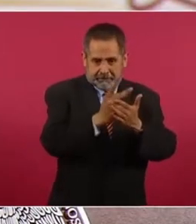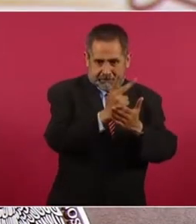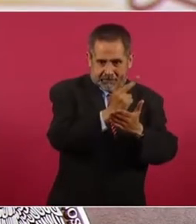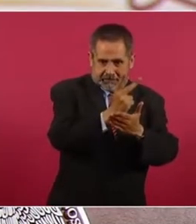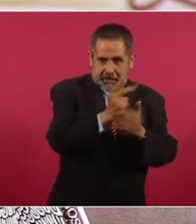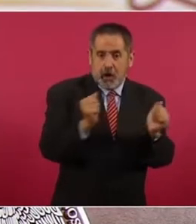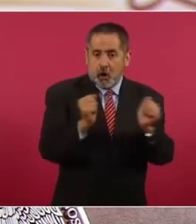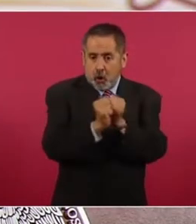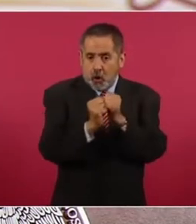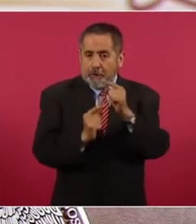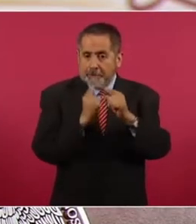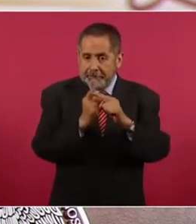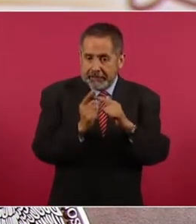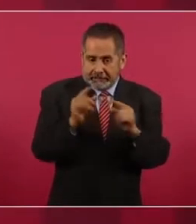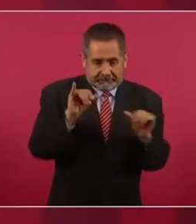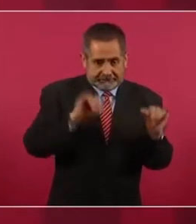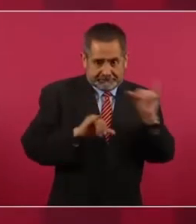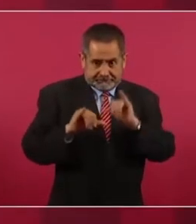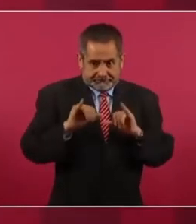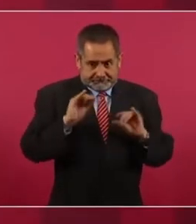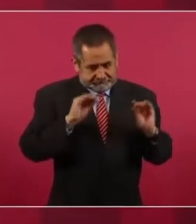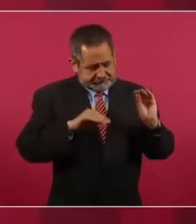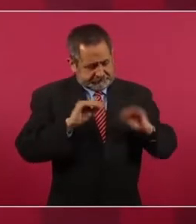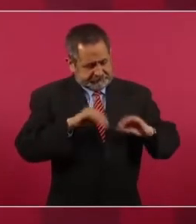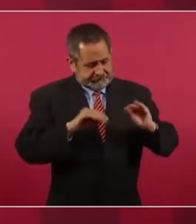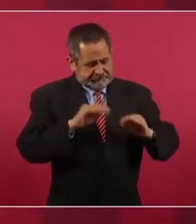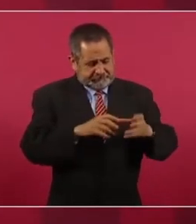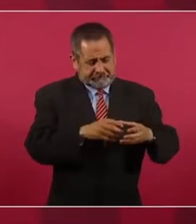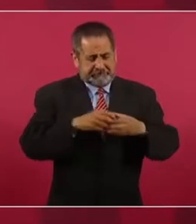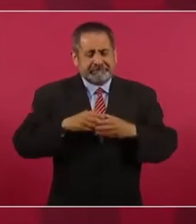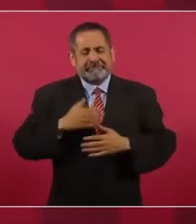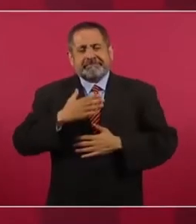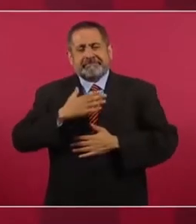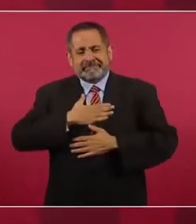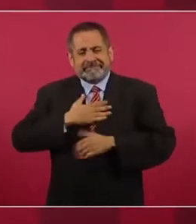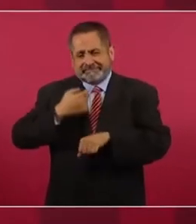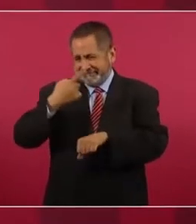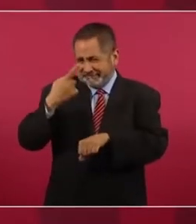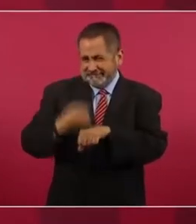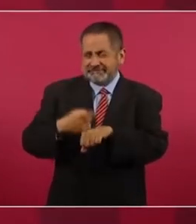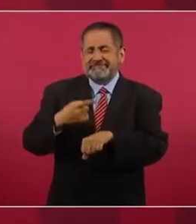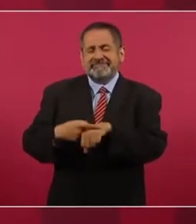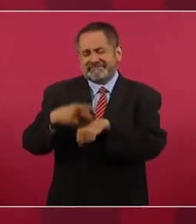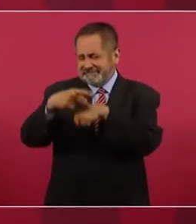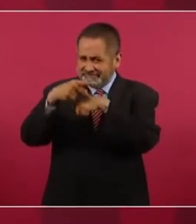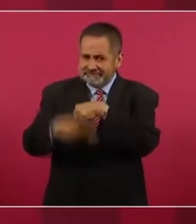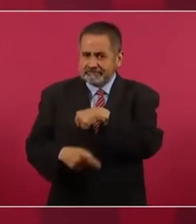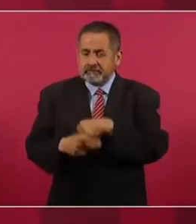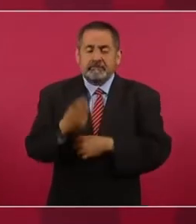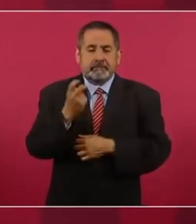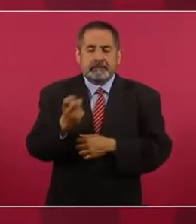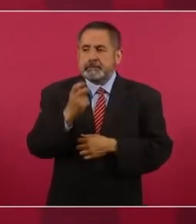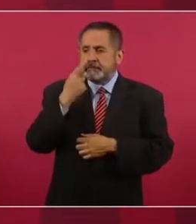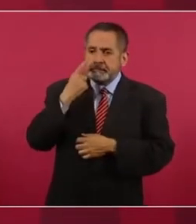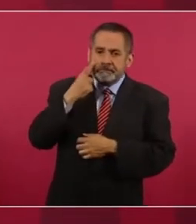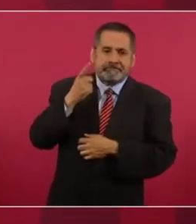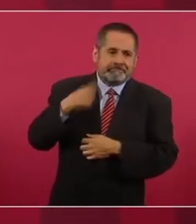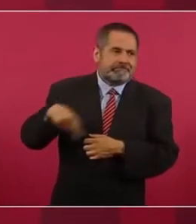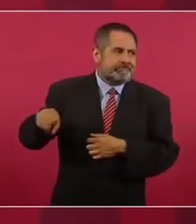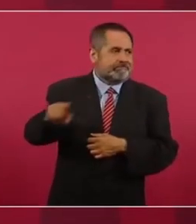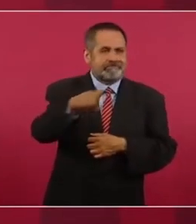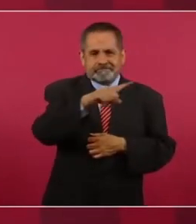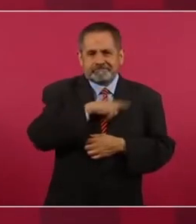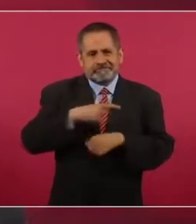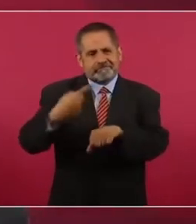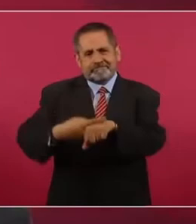del tabaco son también dañinas para la salud y son en buena medida responsables de las distintas enfermedades que